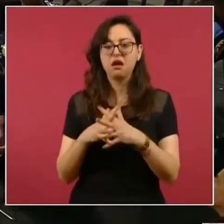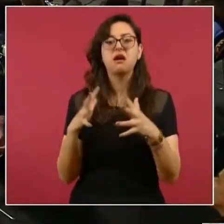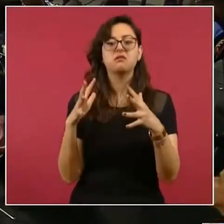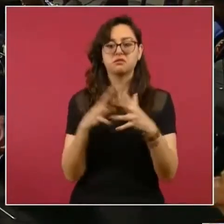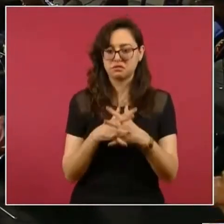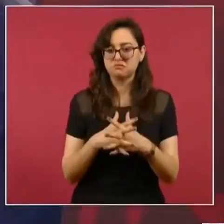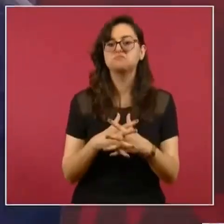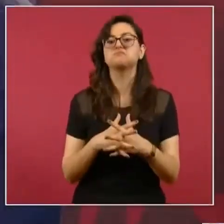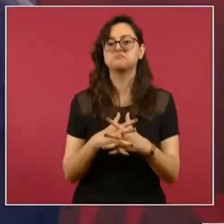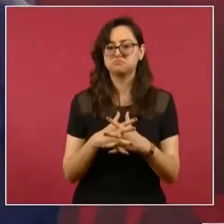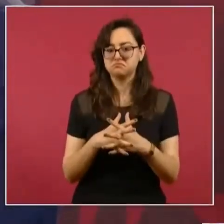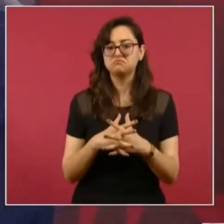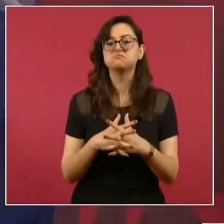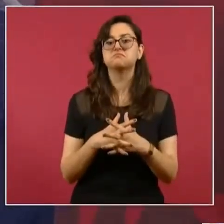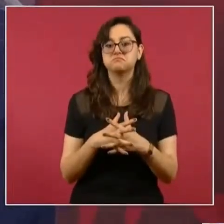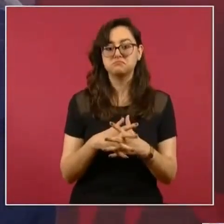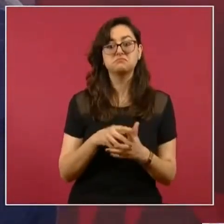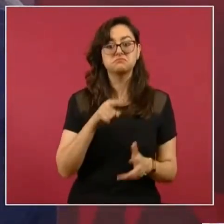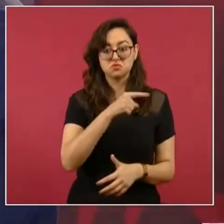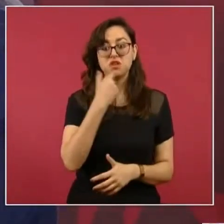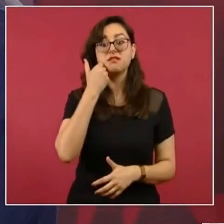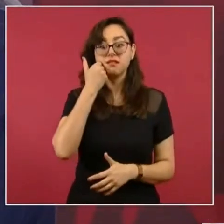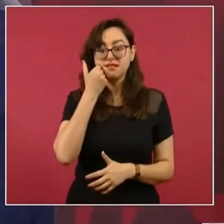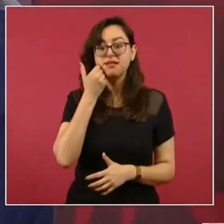al enfrentamiento y a la violencia.